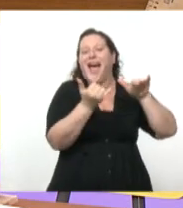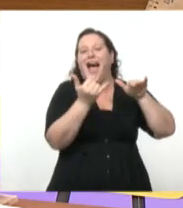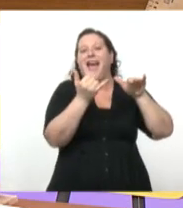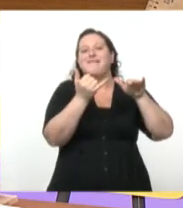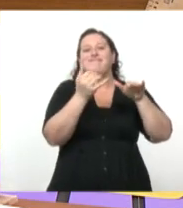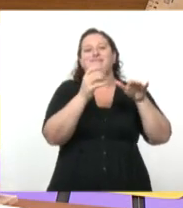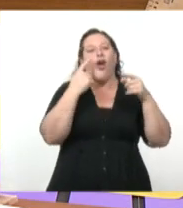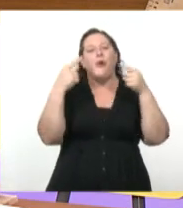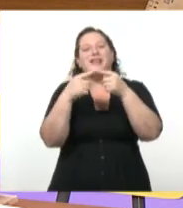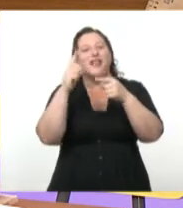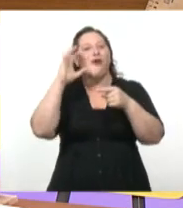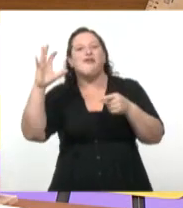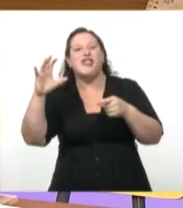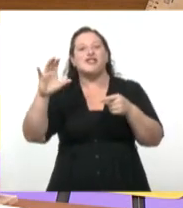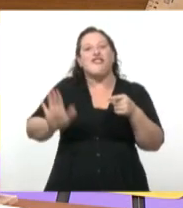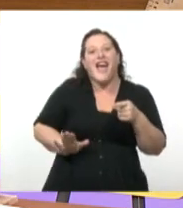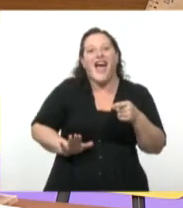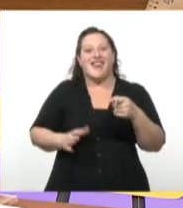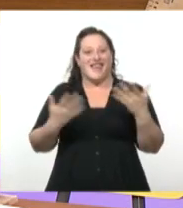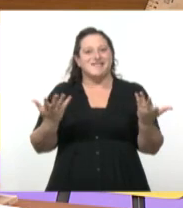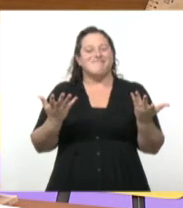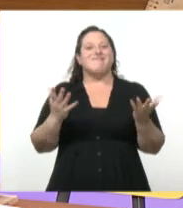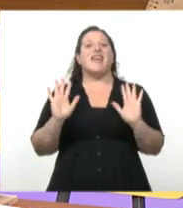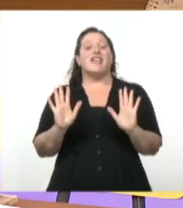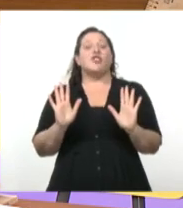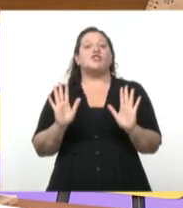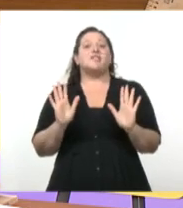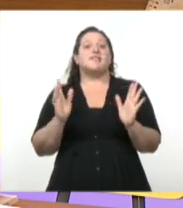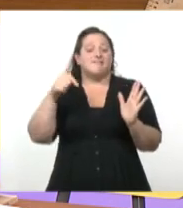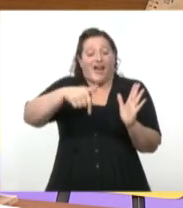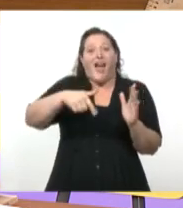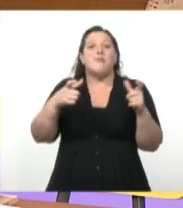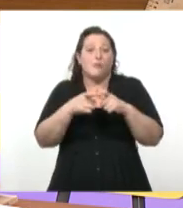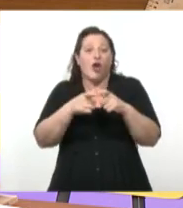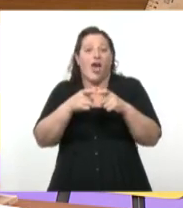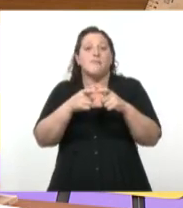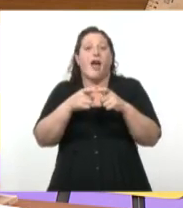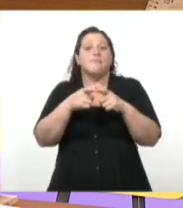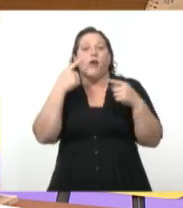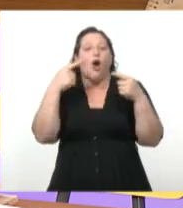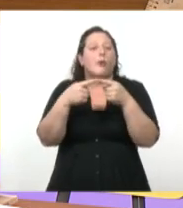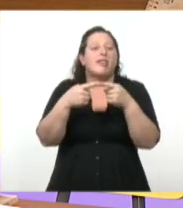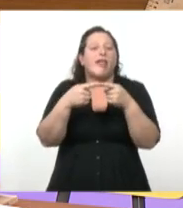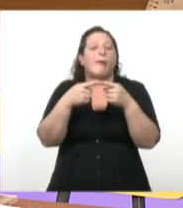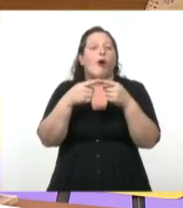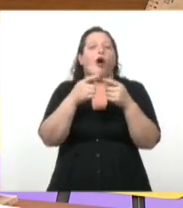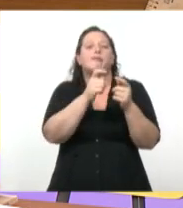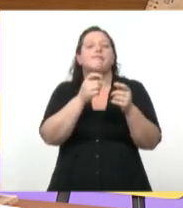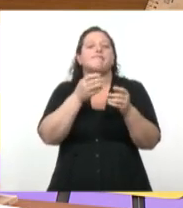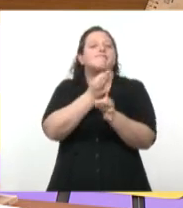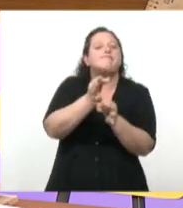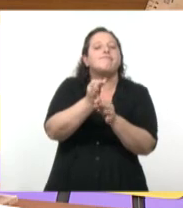querer saber, a que se despierte la curiosidad. Este es un programa para chicos de cuarto y quinto año, para